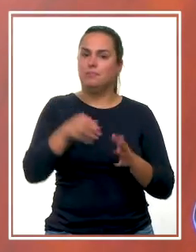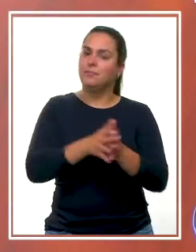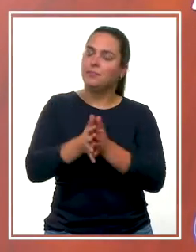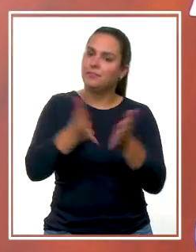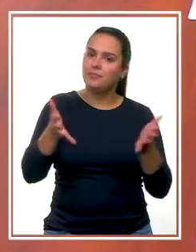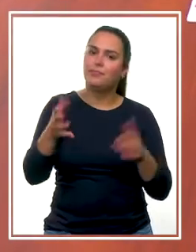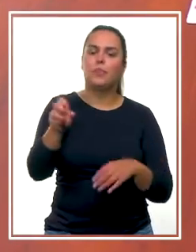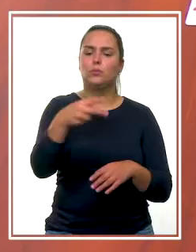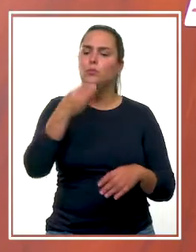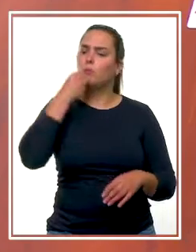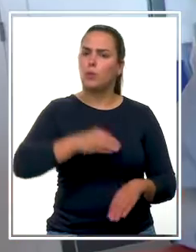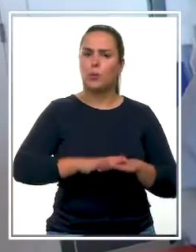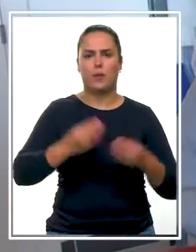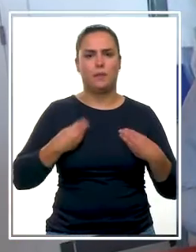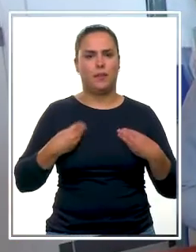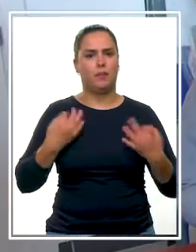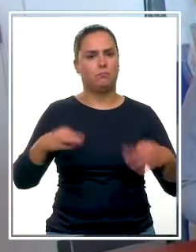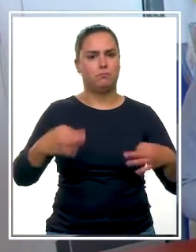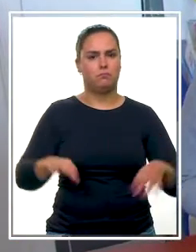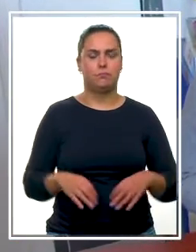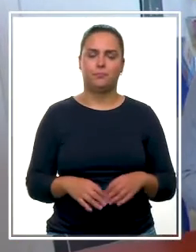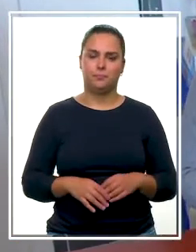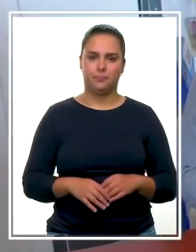que les puede resultar muy útil en su vida cotidiana.